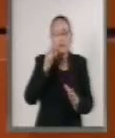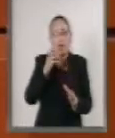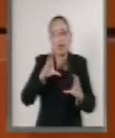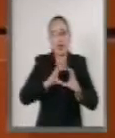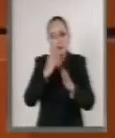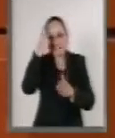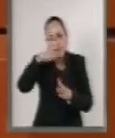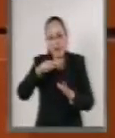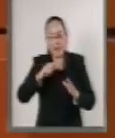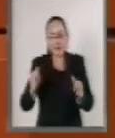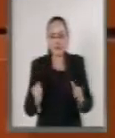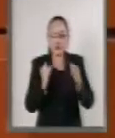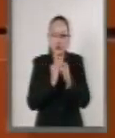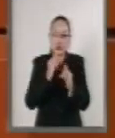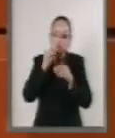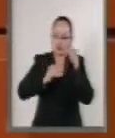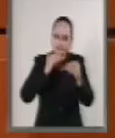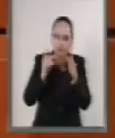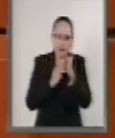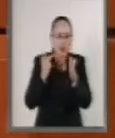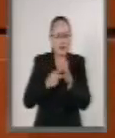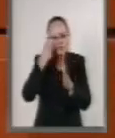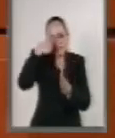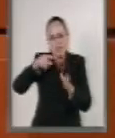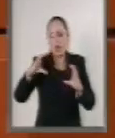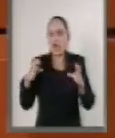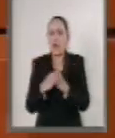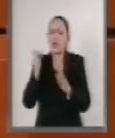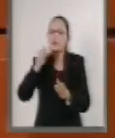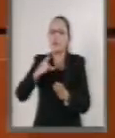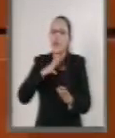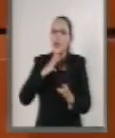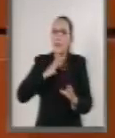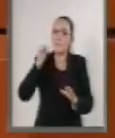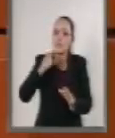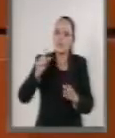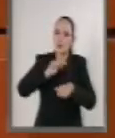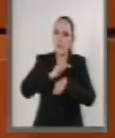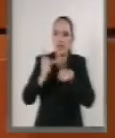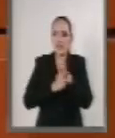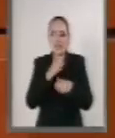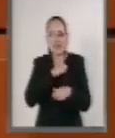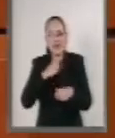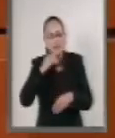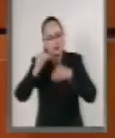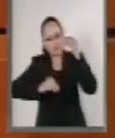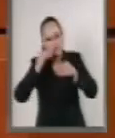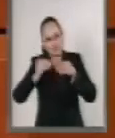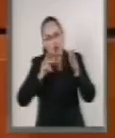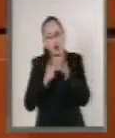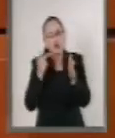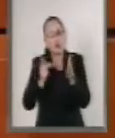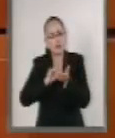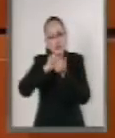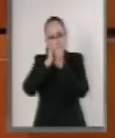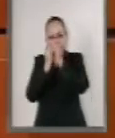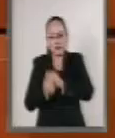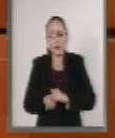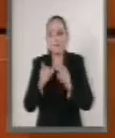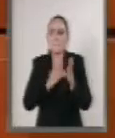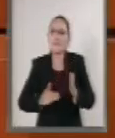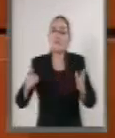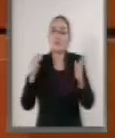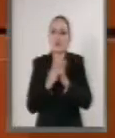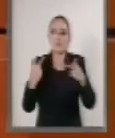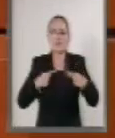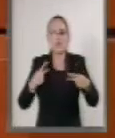reconstrucción de sus instituciones y de cara también a la reconstrucción del propio país. Hay que recordar que millones de sirios están